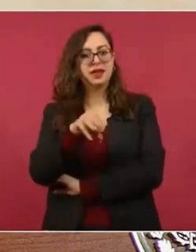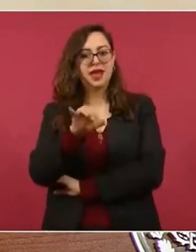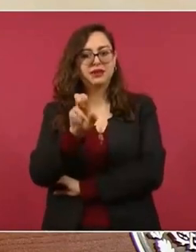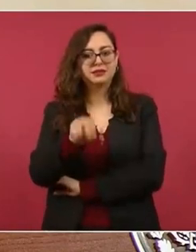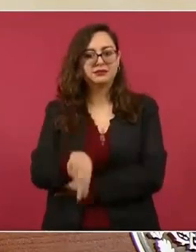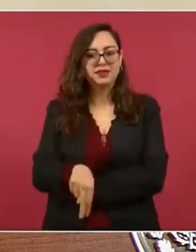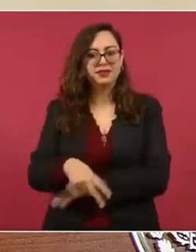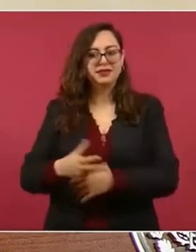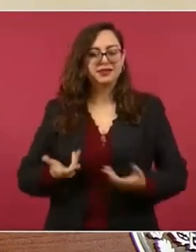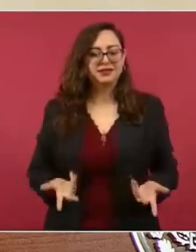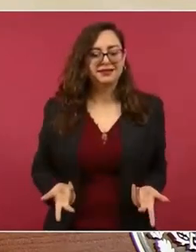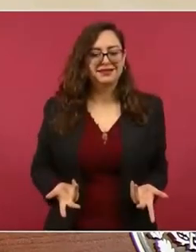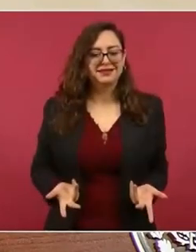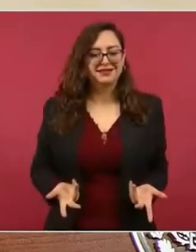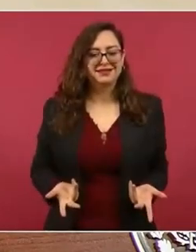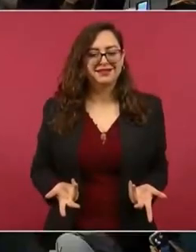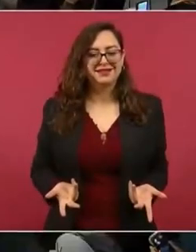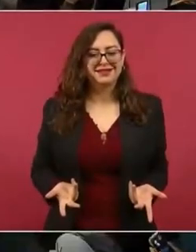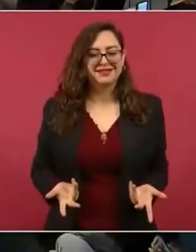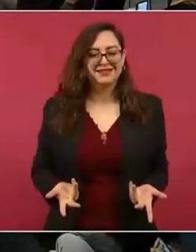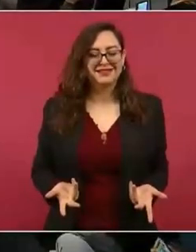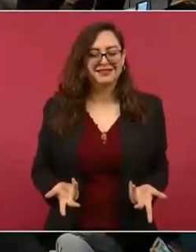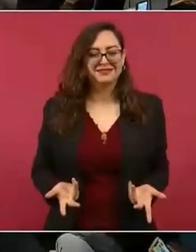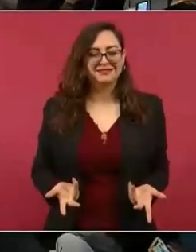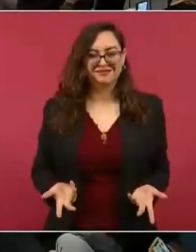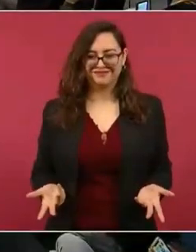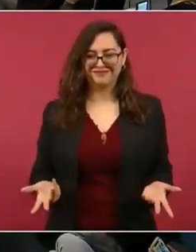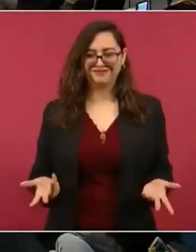viéndolo mal, pues lo que habían resuelto.